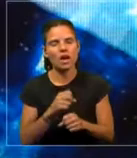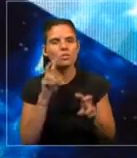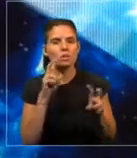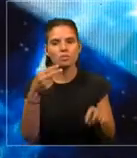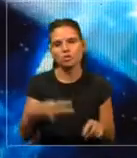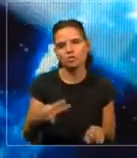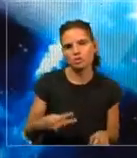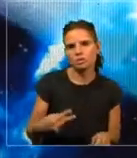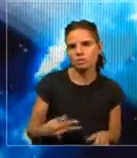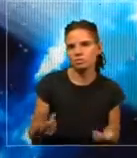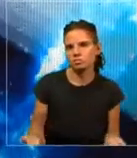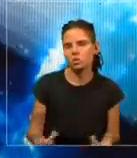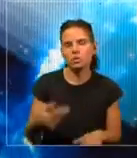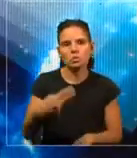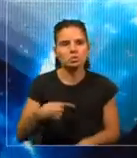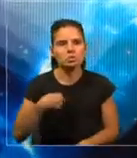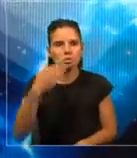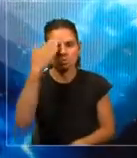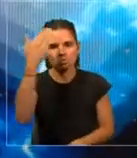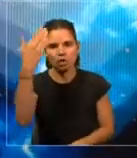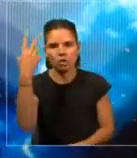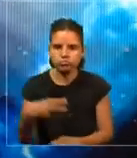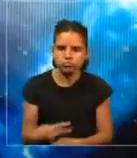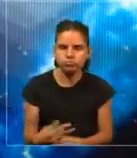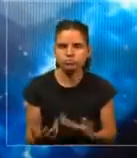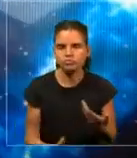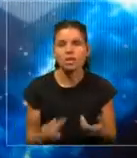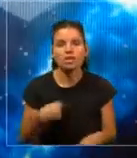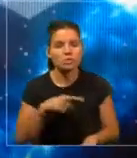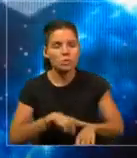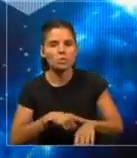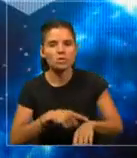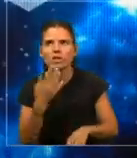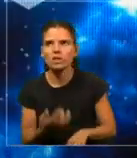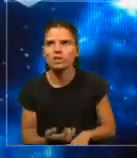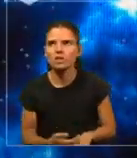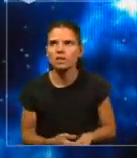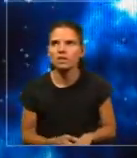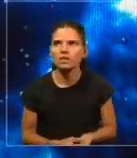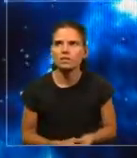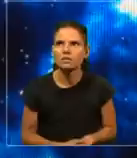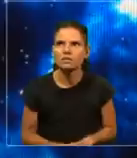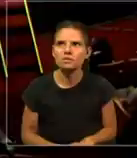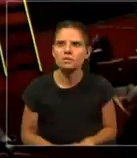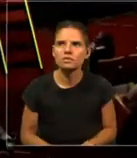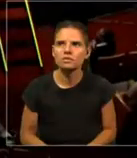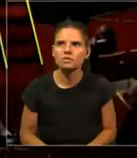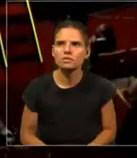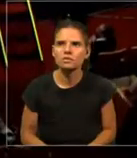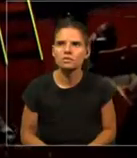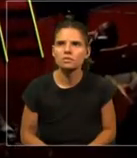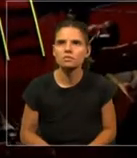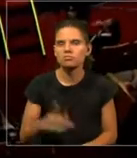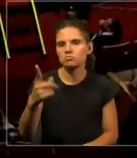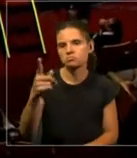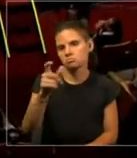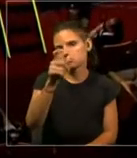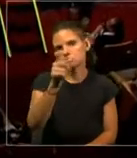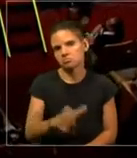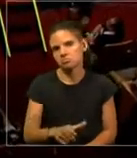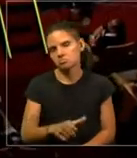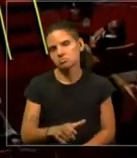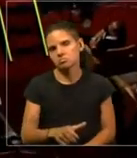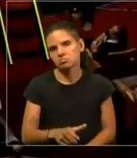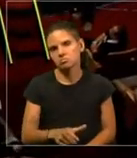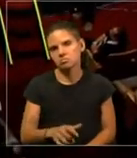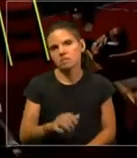del día. Las noticias del día en esos momentos eran, Kim Jong-un ahí festejando, diciendo eso, ¿no? Que ya